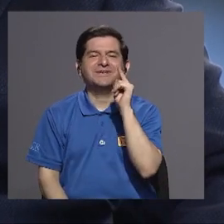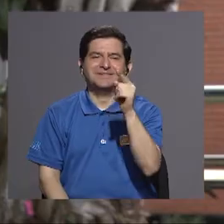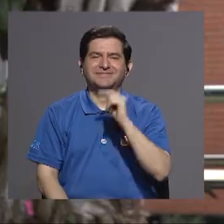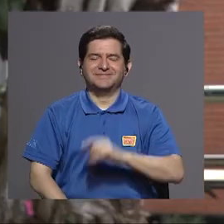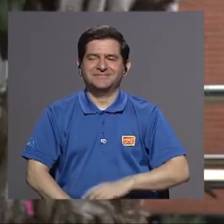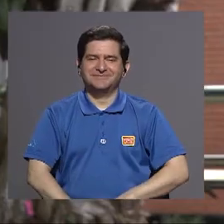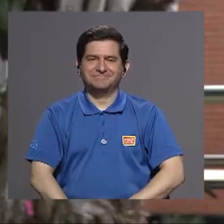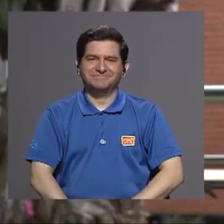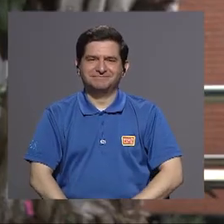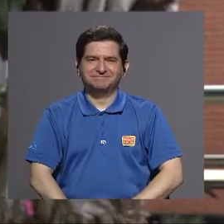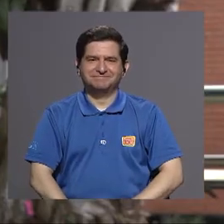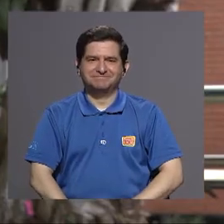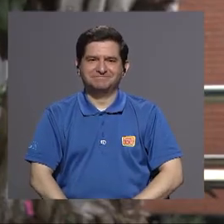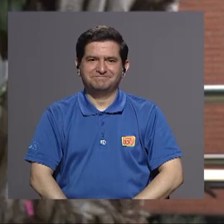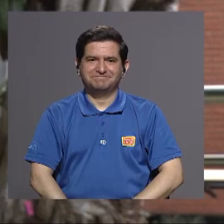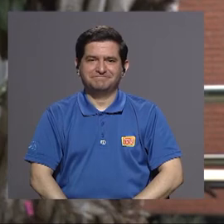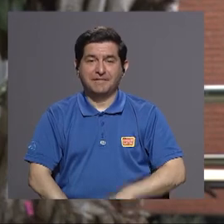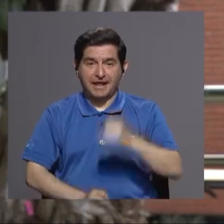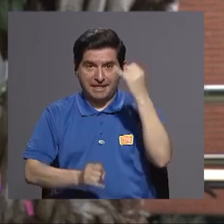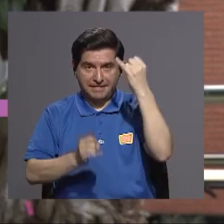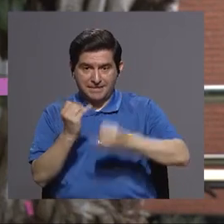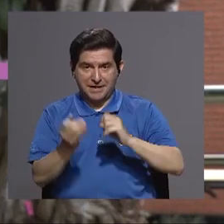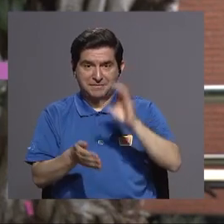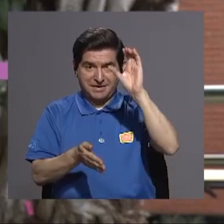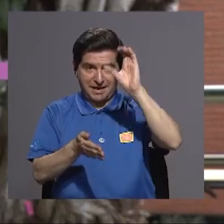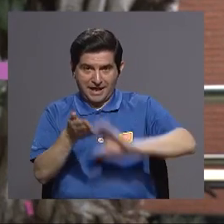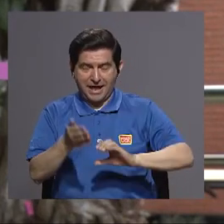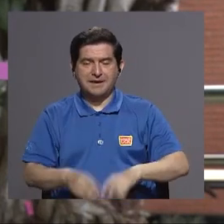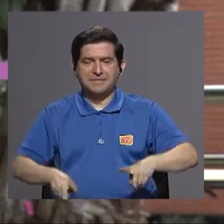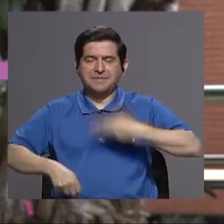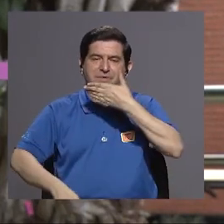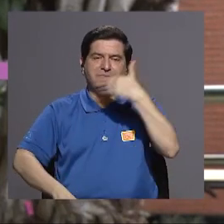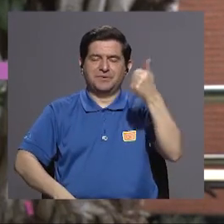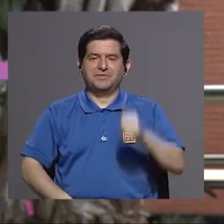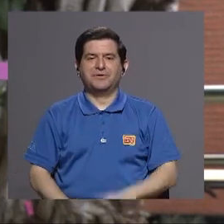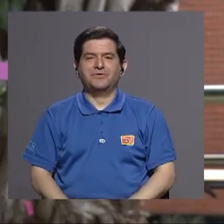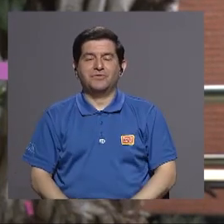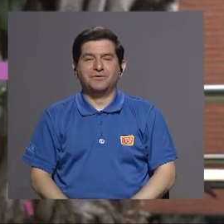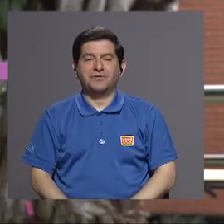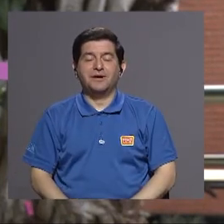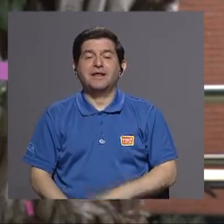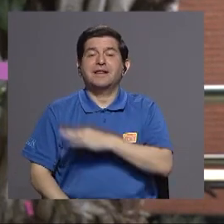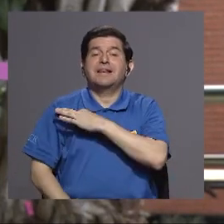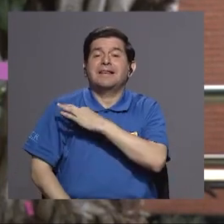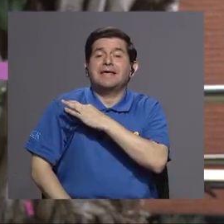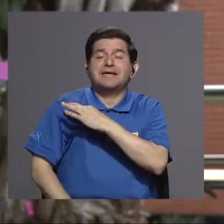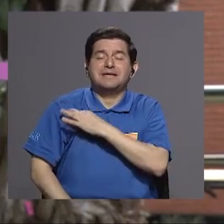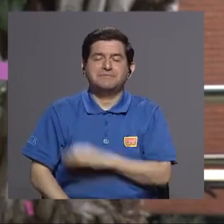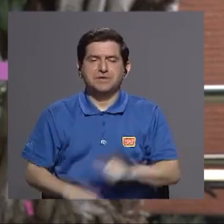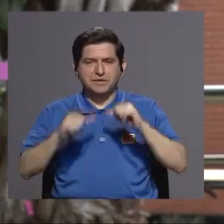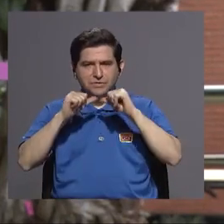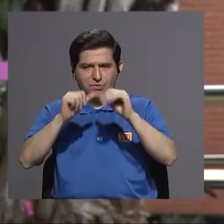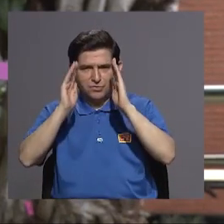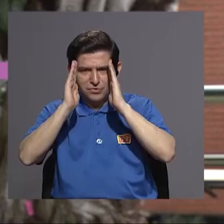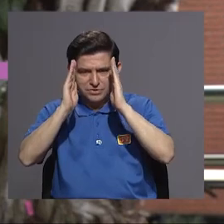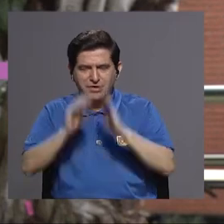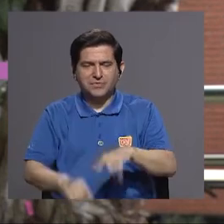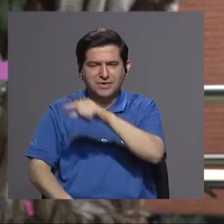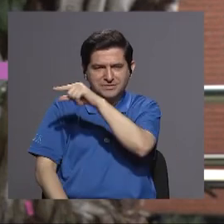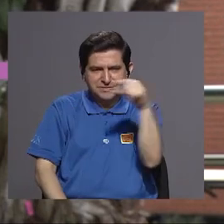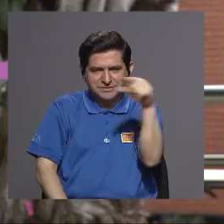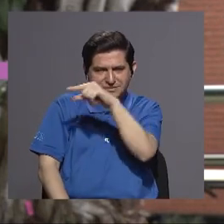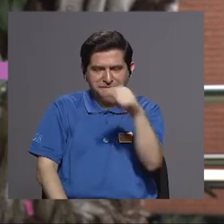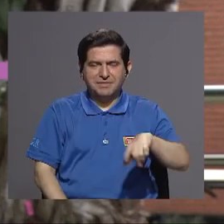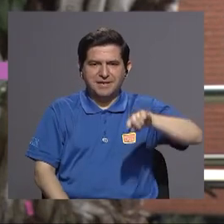con esto terminamos un capítulo más de vivir mejor no me queda más que invitarle a que nos continúe viendo semana a